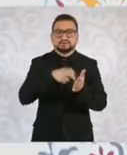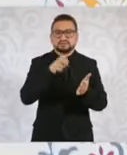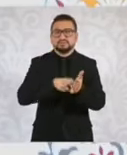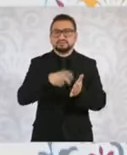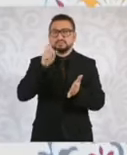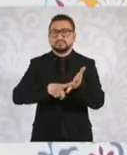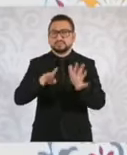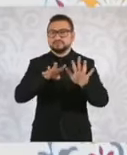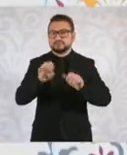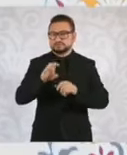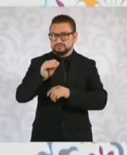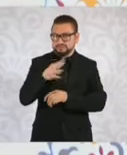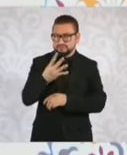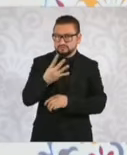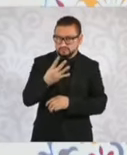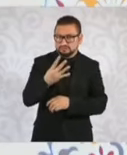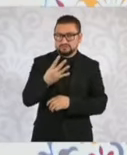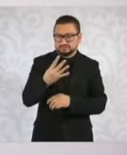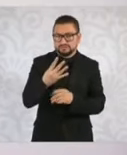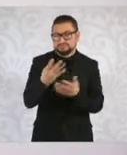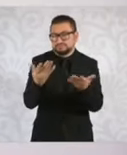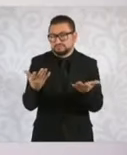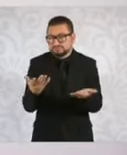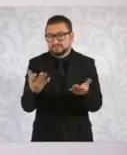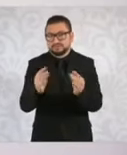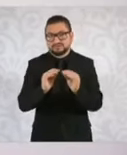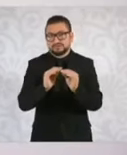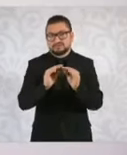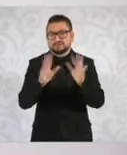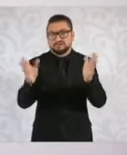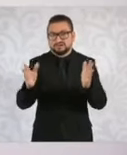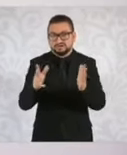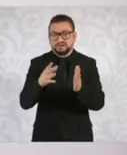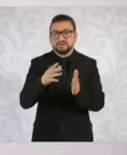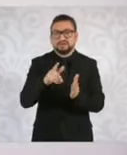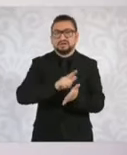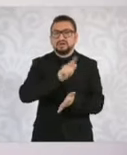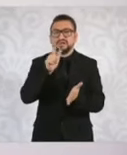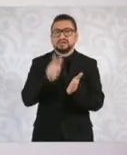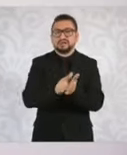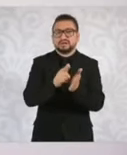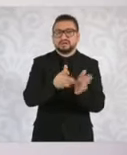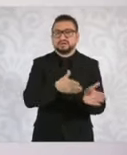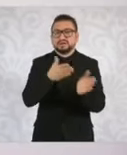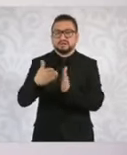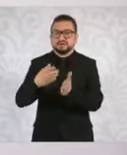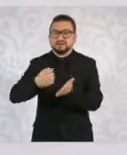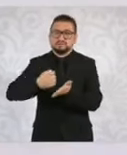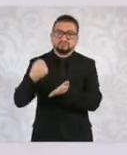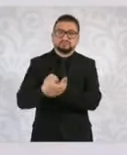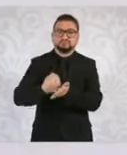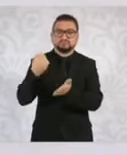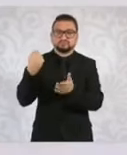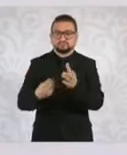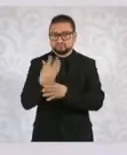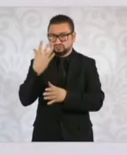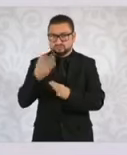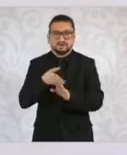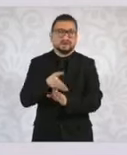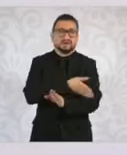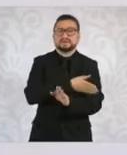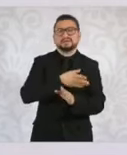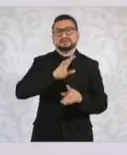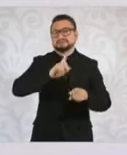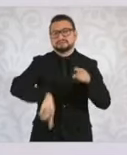mil novecientos noventa y cuatro. Consecuentemente, ley posterior deroga a ley anterior. El artículo